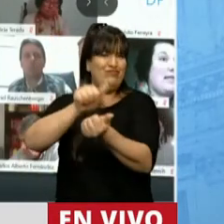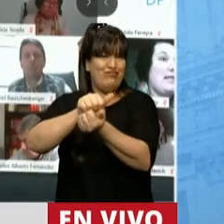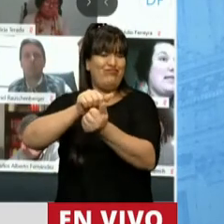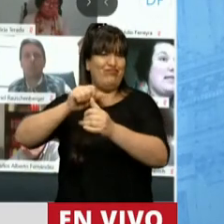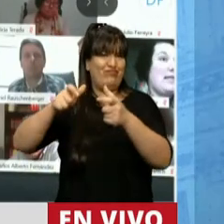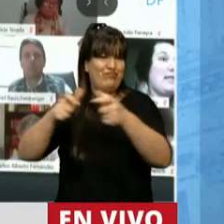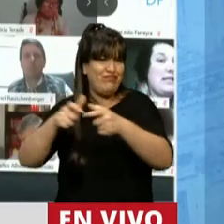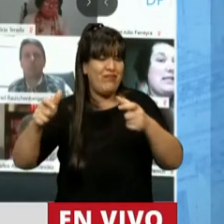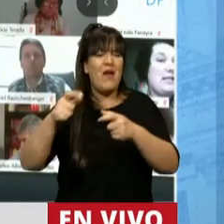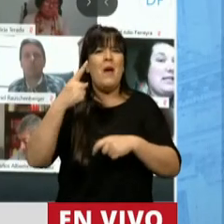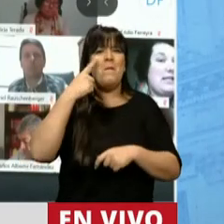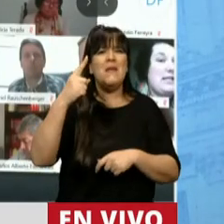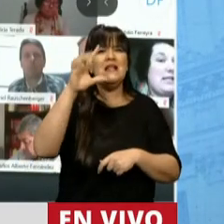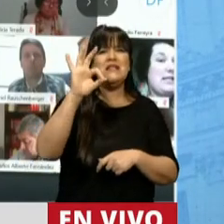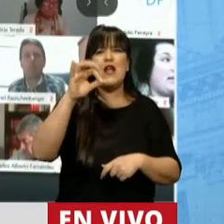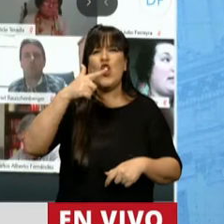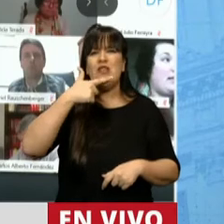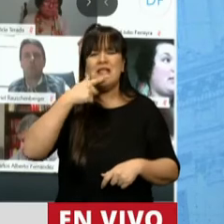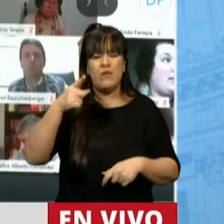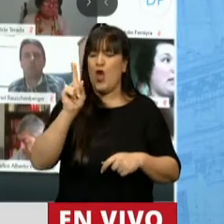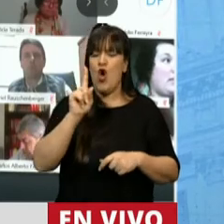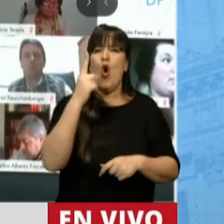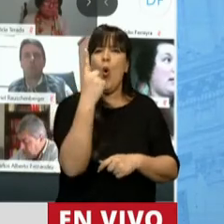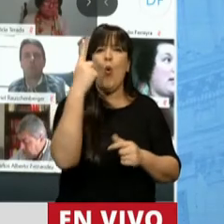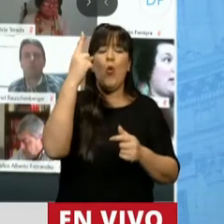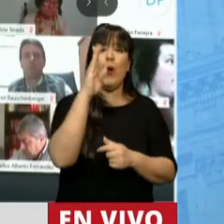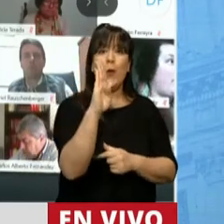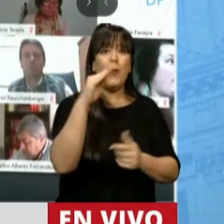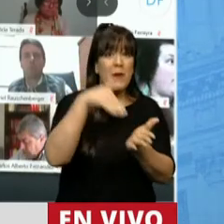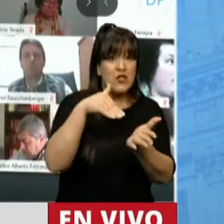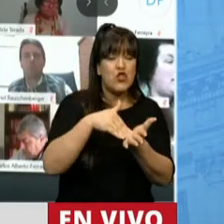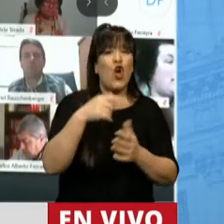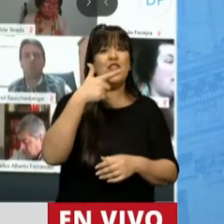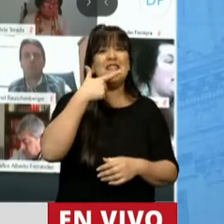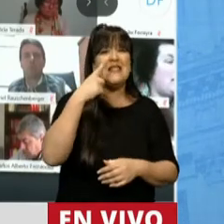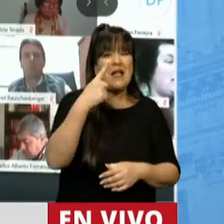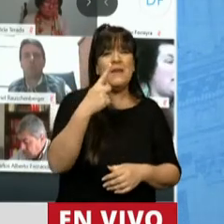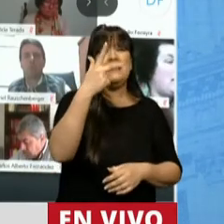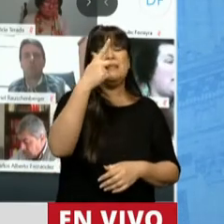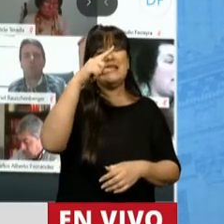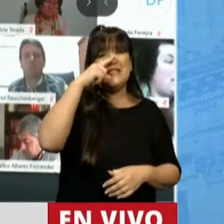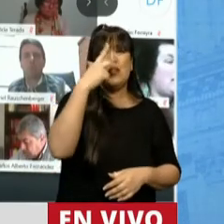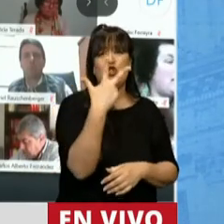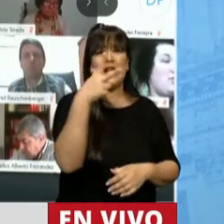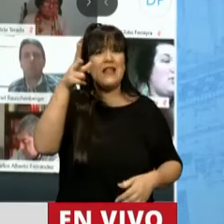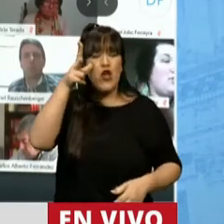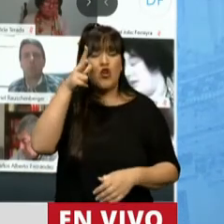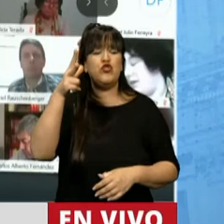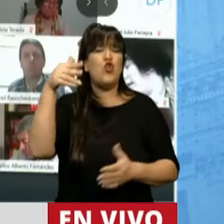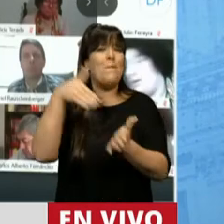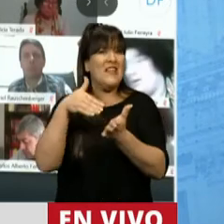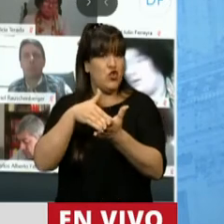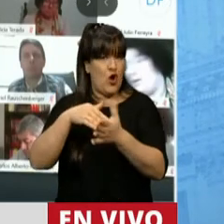.017.738 millones, para decirlo